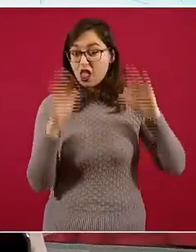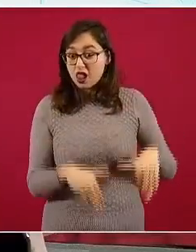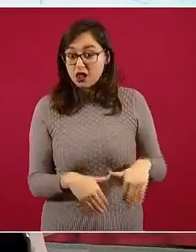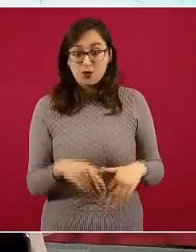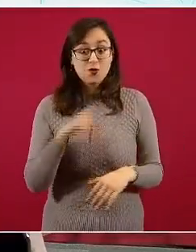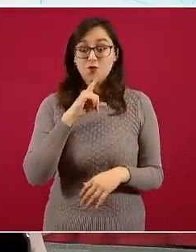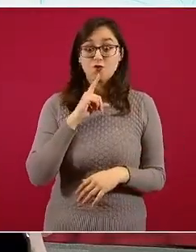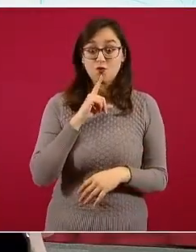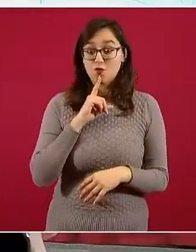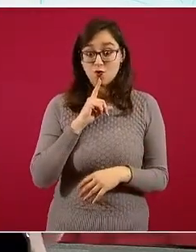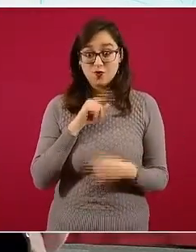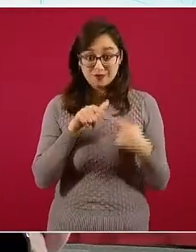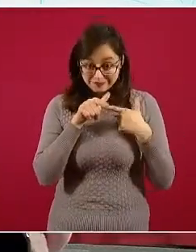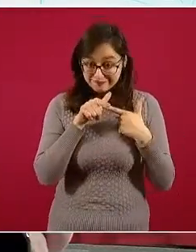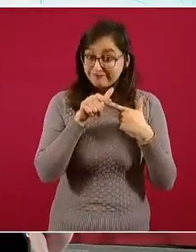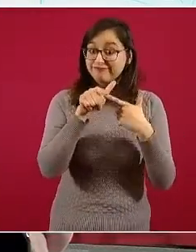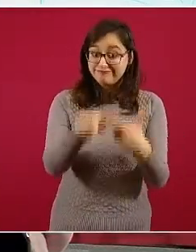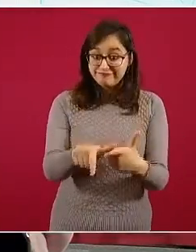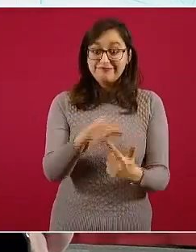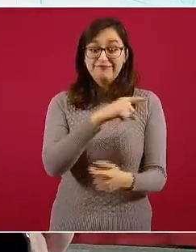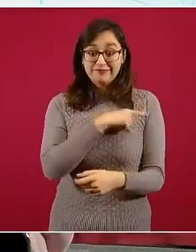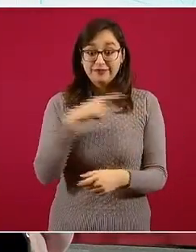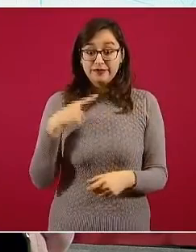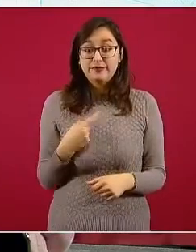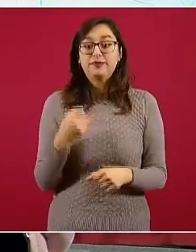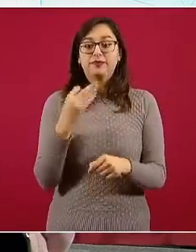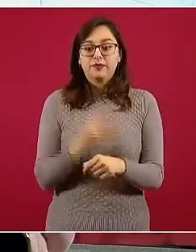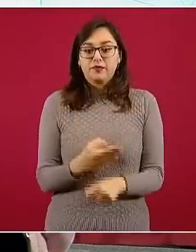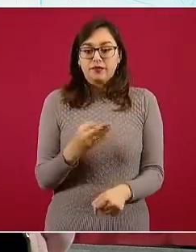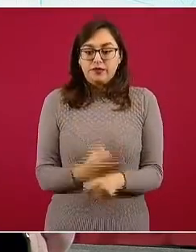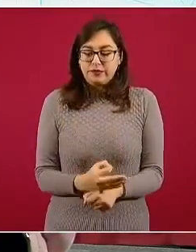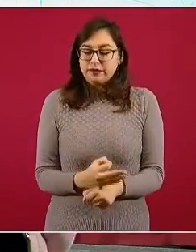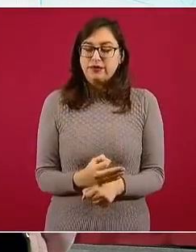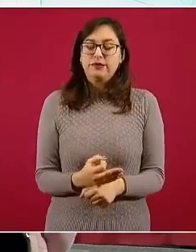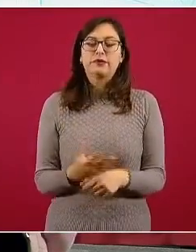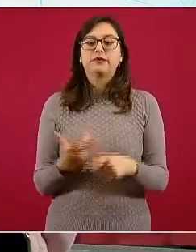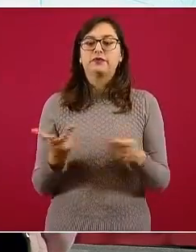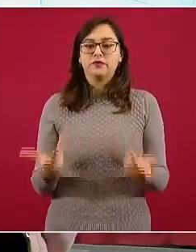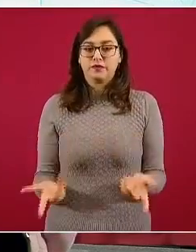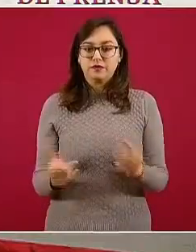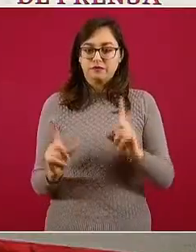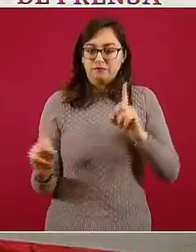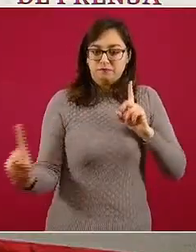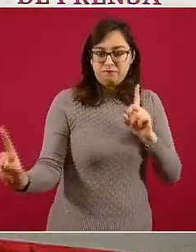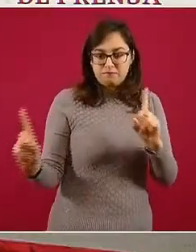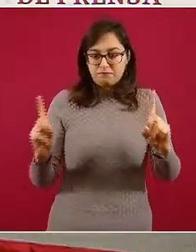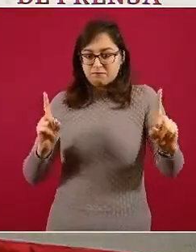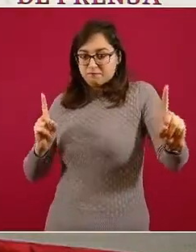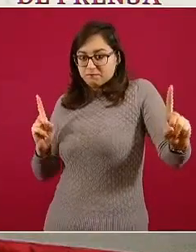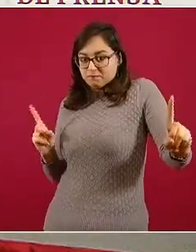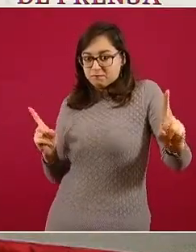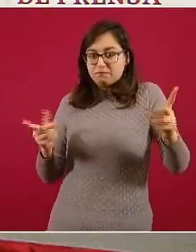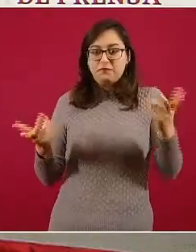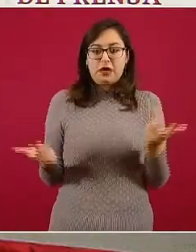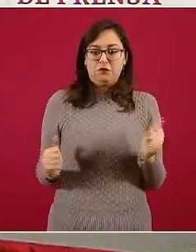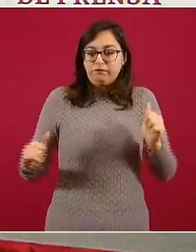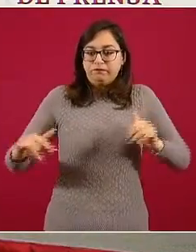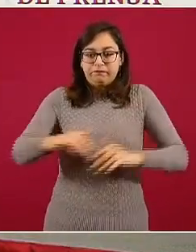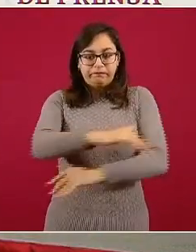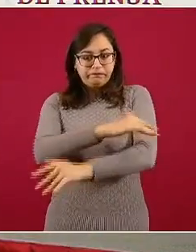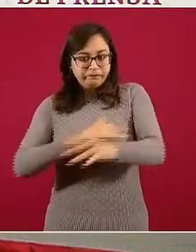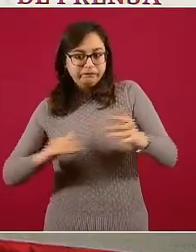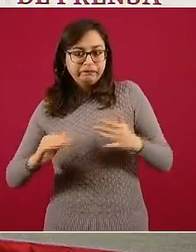Este componente de disminuir lo más que se pueda el contacto con personas,